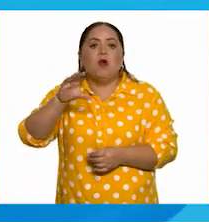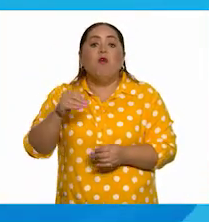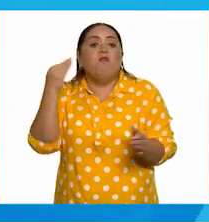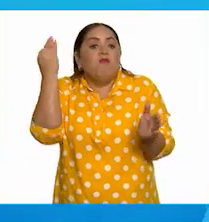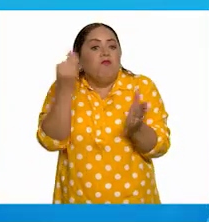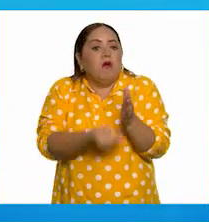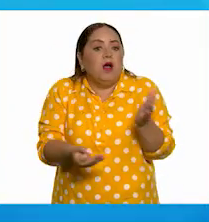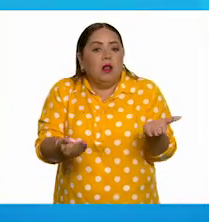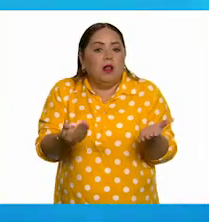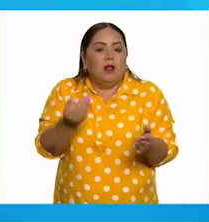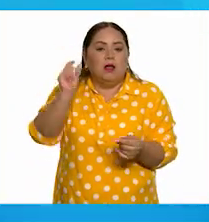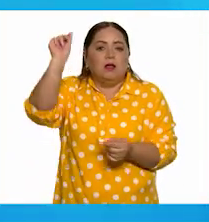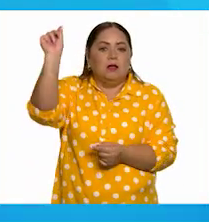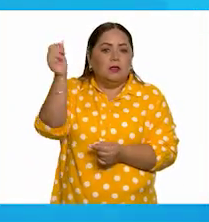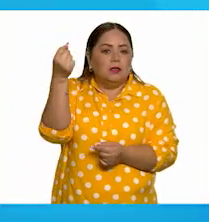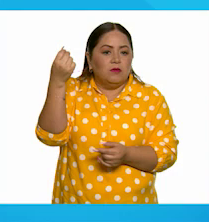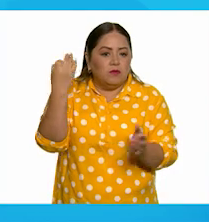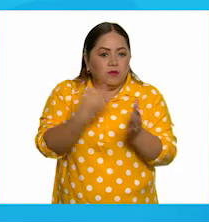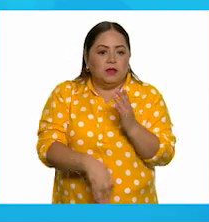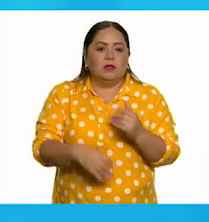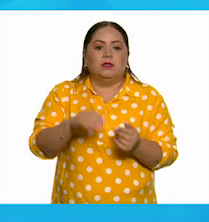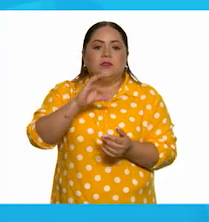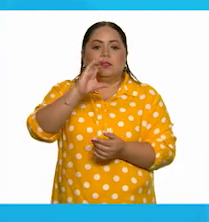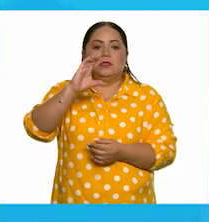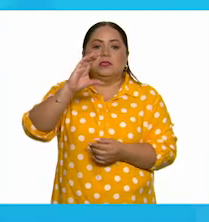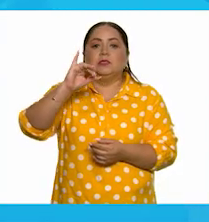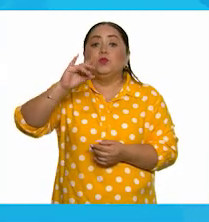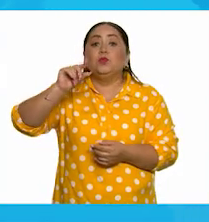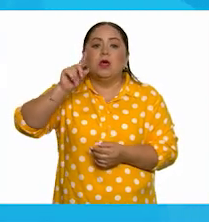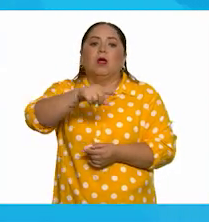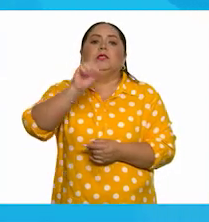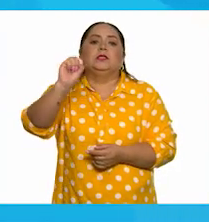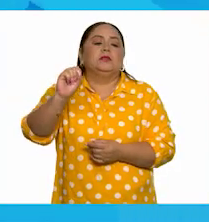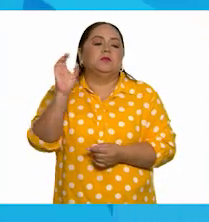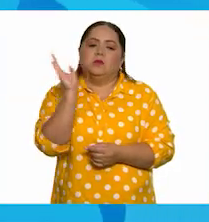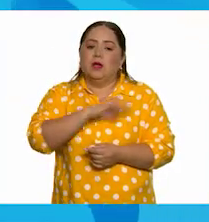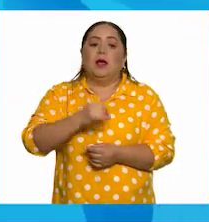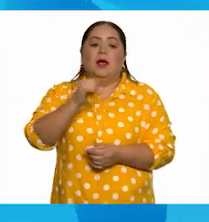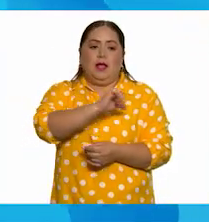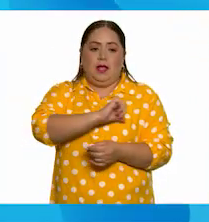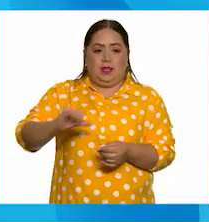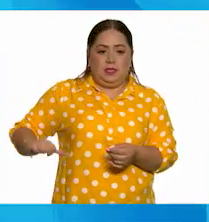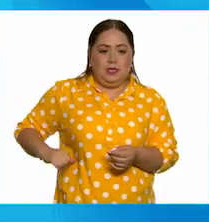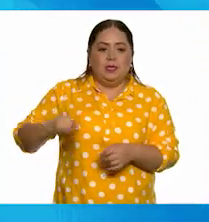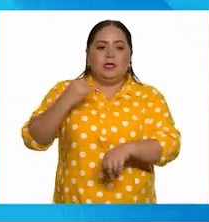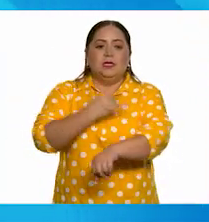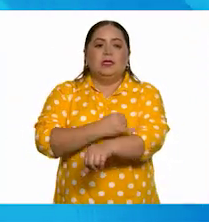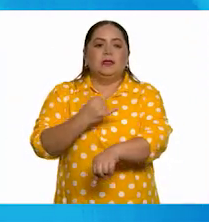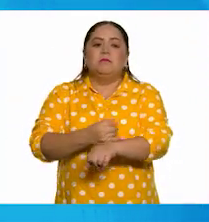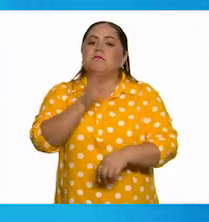no lleva la tilde. Ajá. En Alcaldía, Iztapalapa.